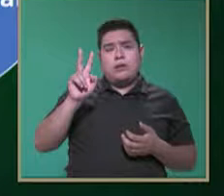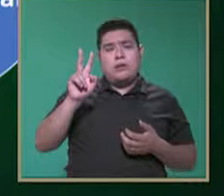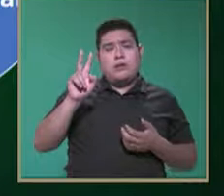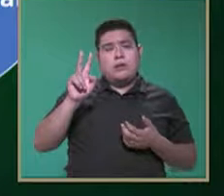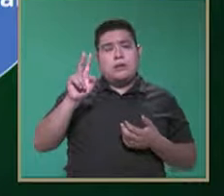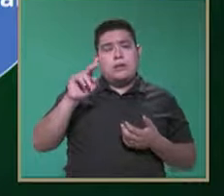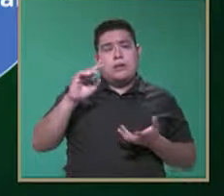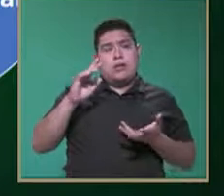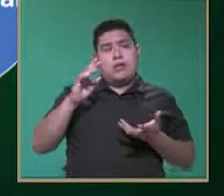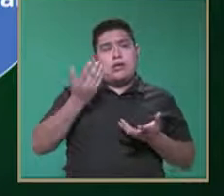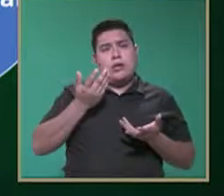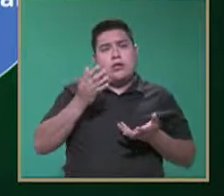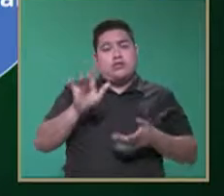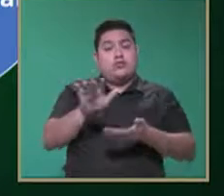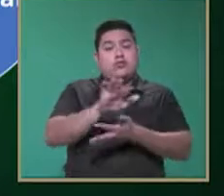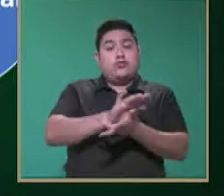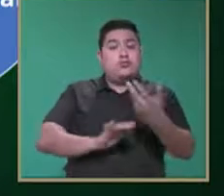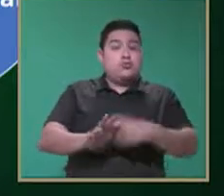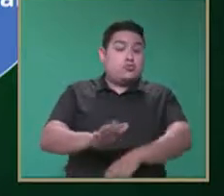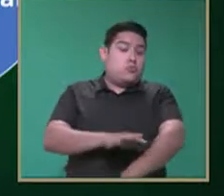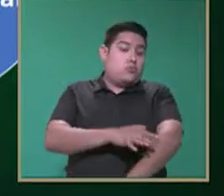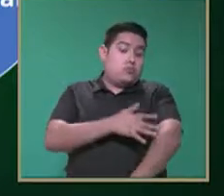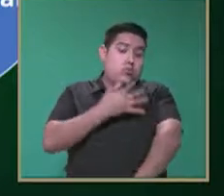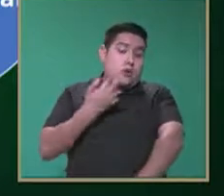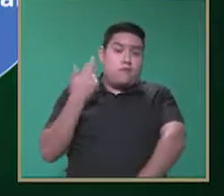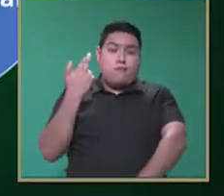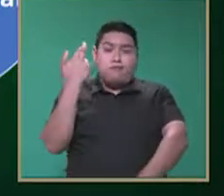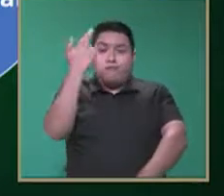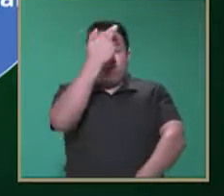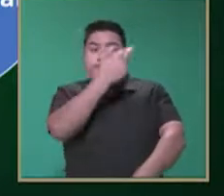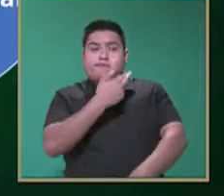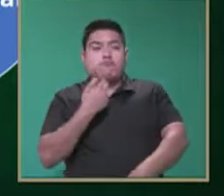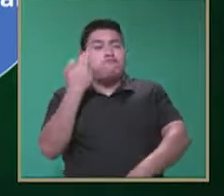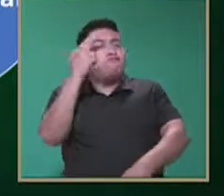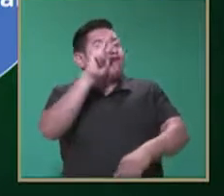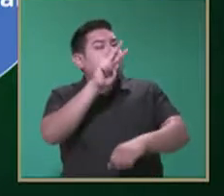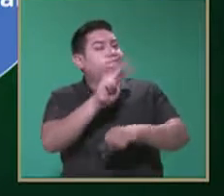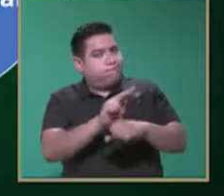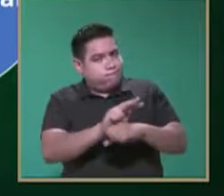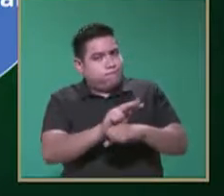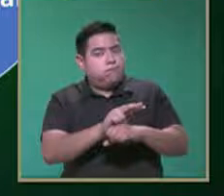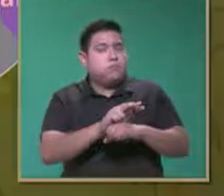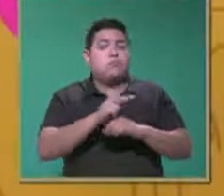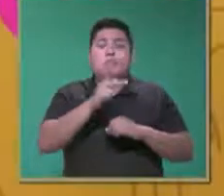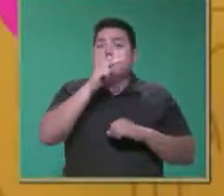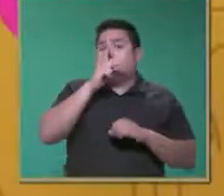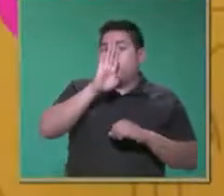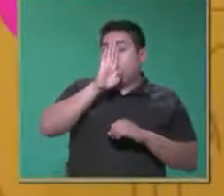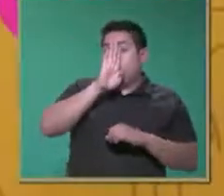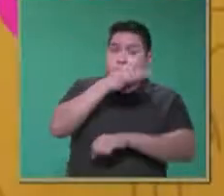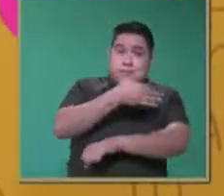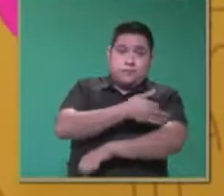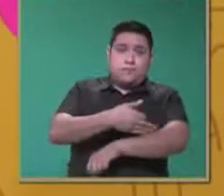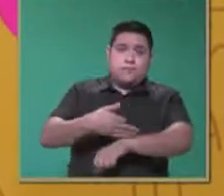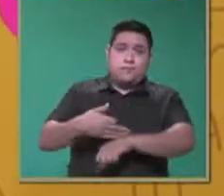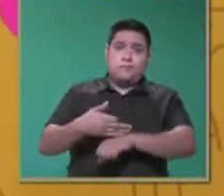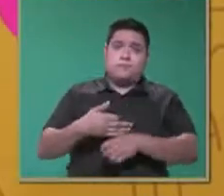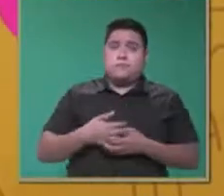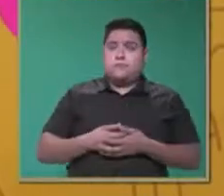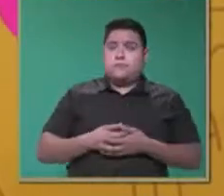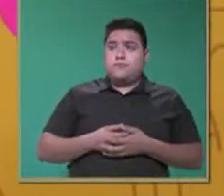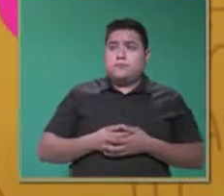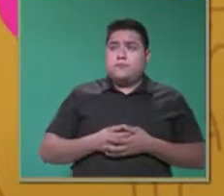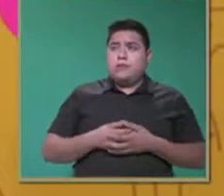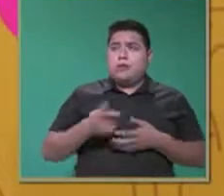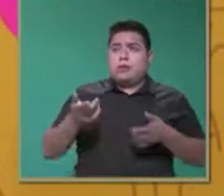estado socioemocional. Nosotros como padres de familia somos capaces de abrir nuestros